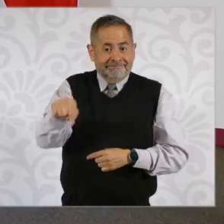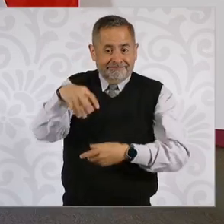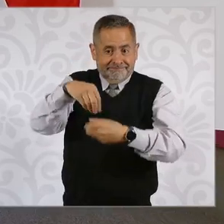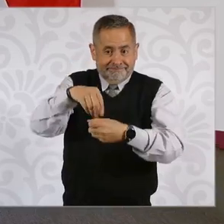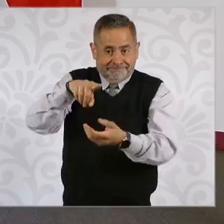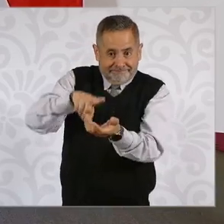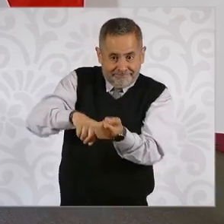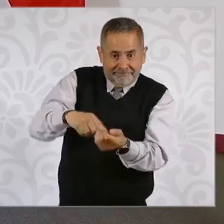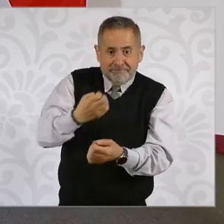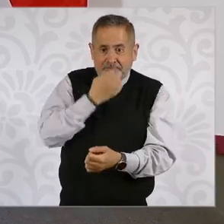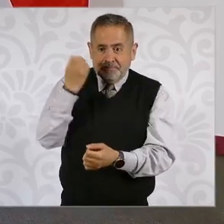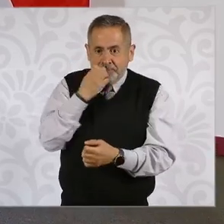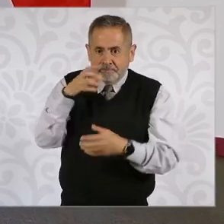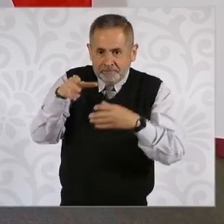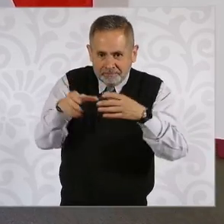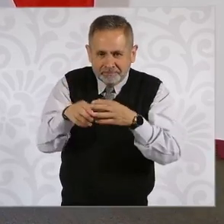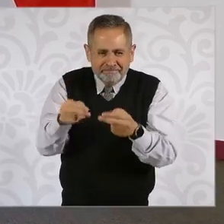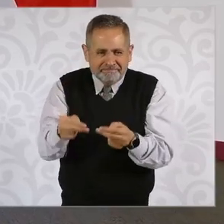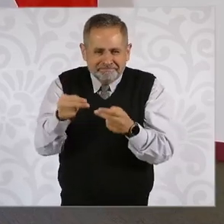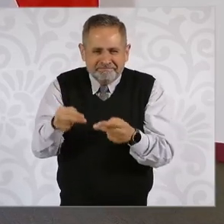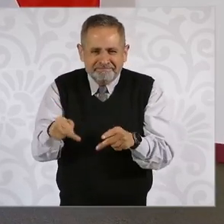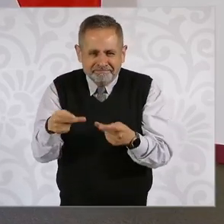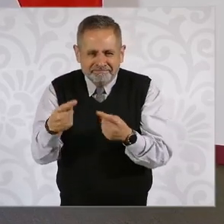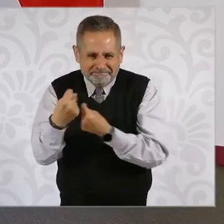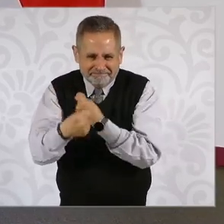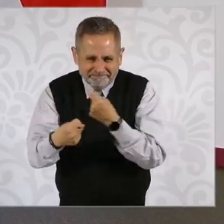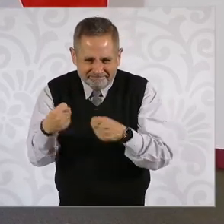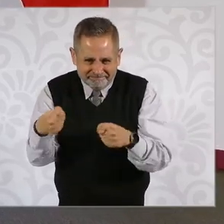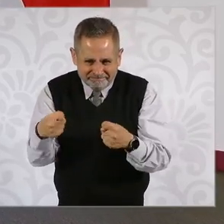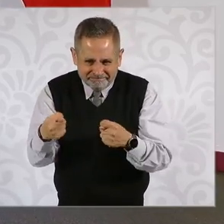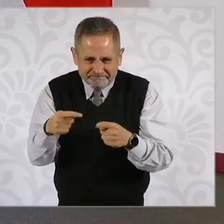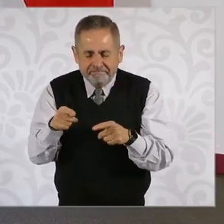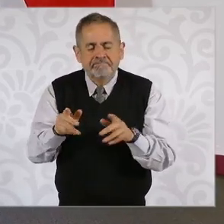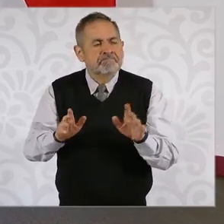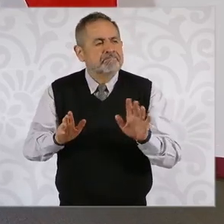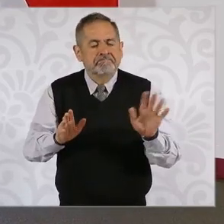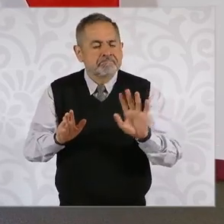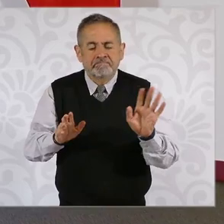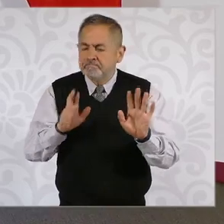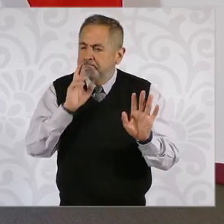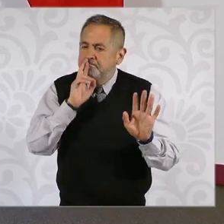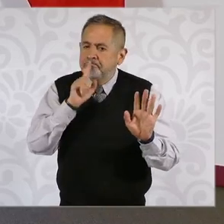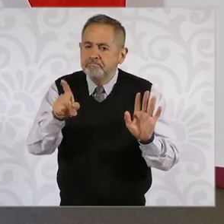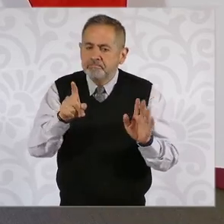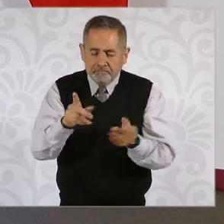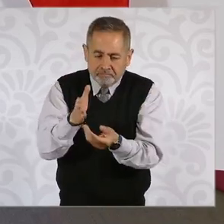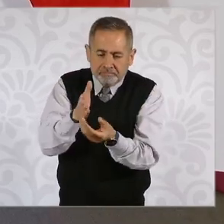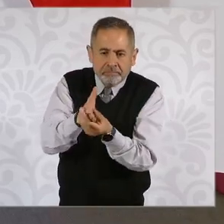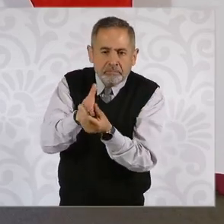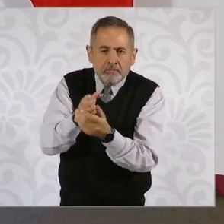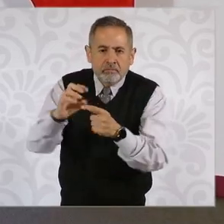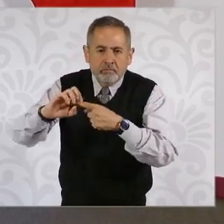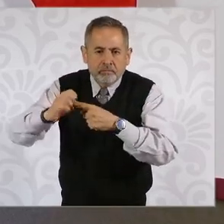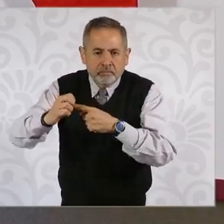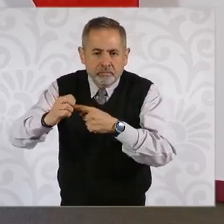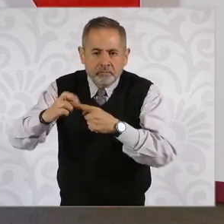las escuelas se conozca. Es mucho mejor comer un taco de frijoles que